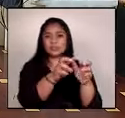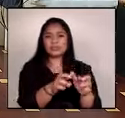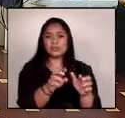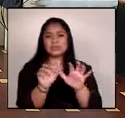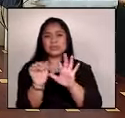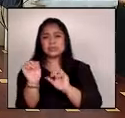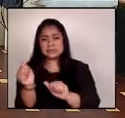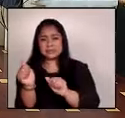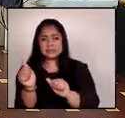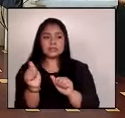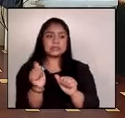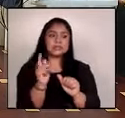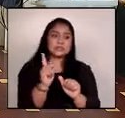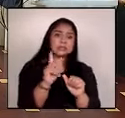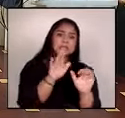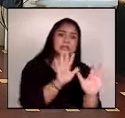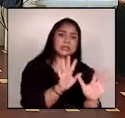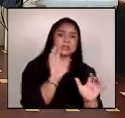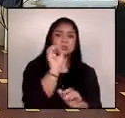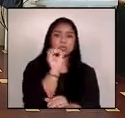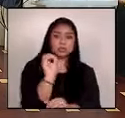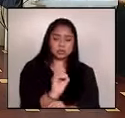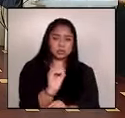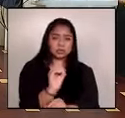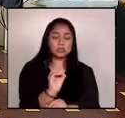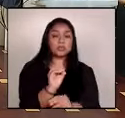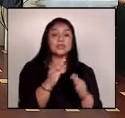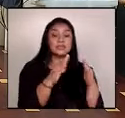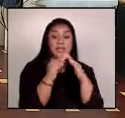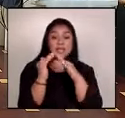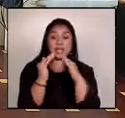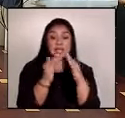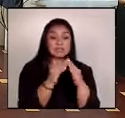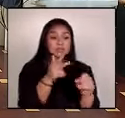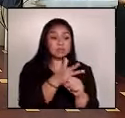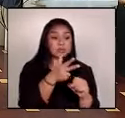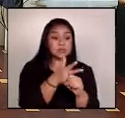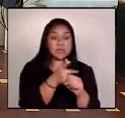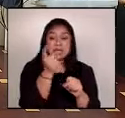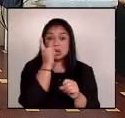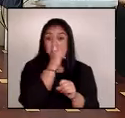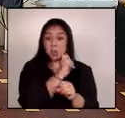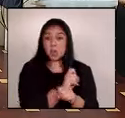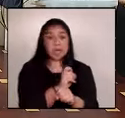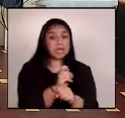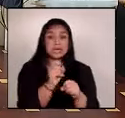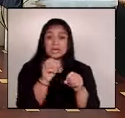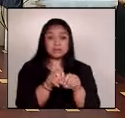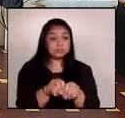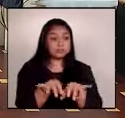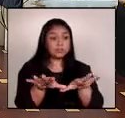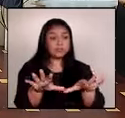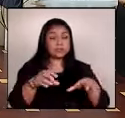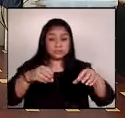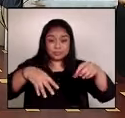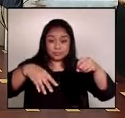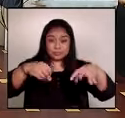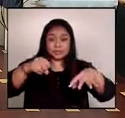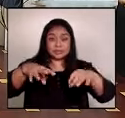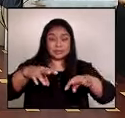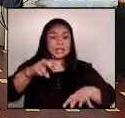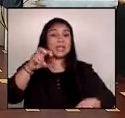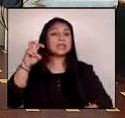15 y el 10 por ciento de hogares guatemaltecos que aún no cuenta con la cobertura tan básica y